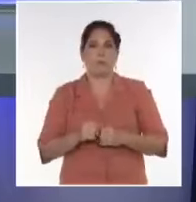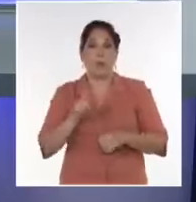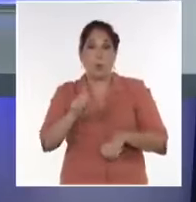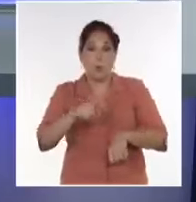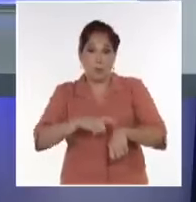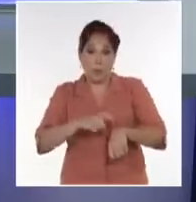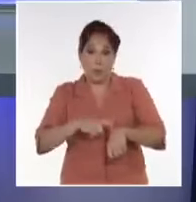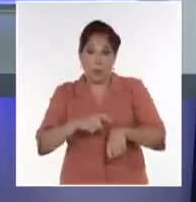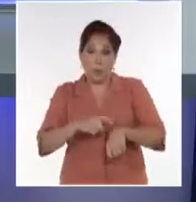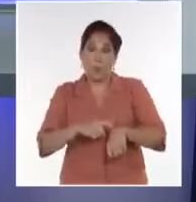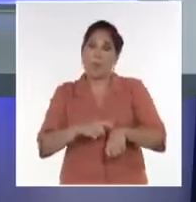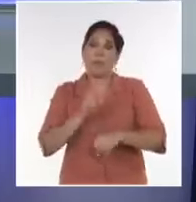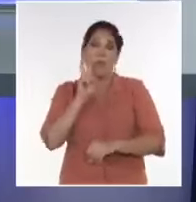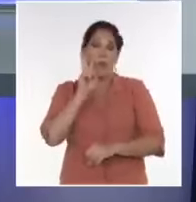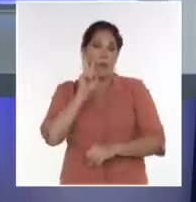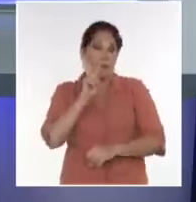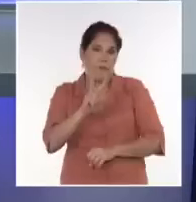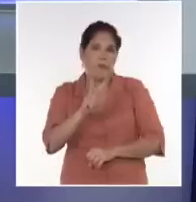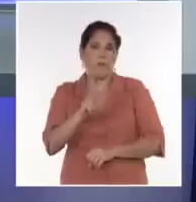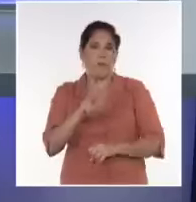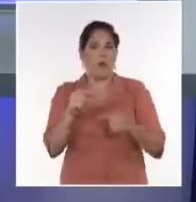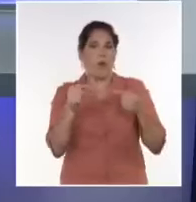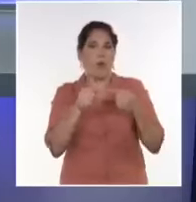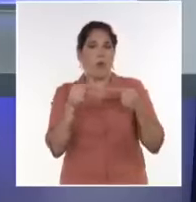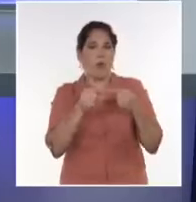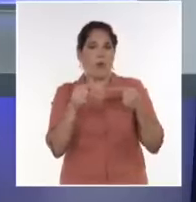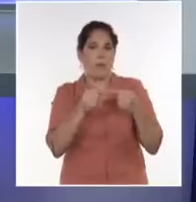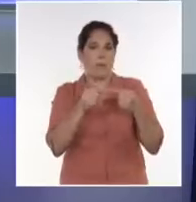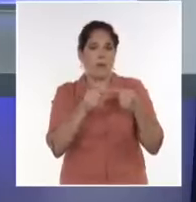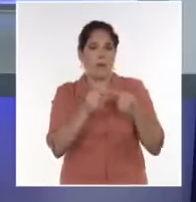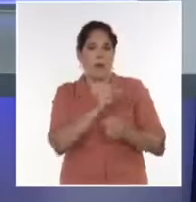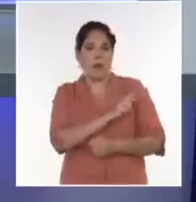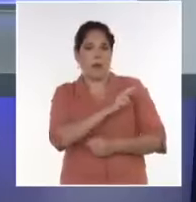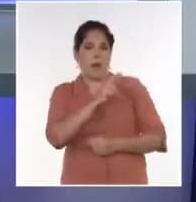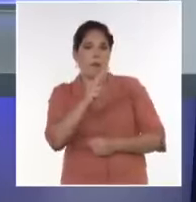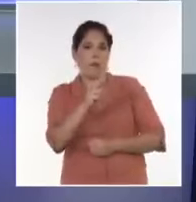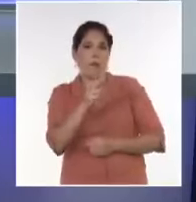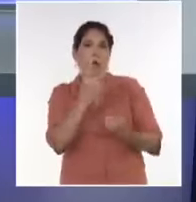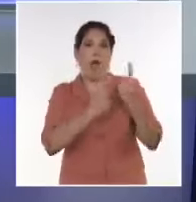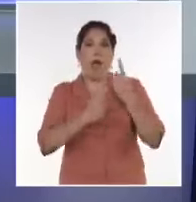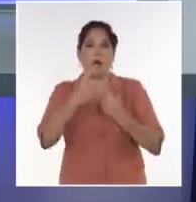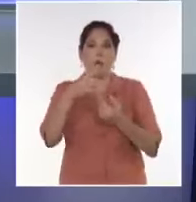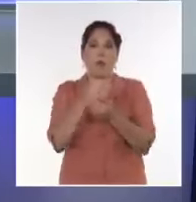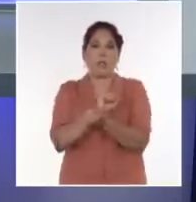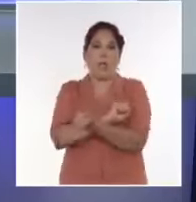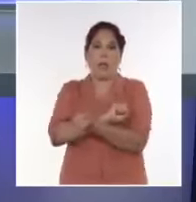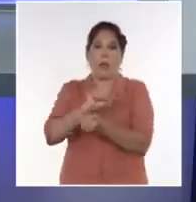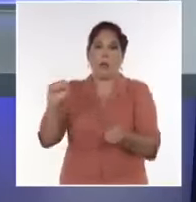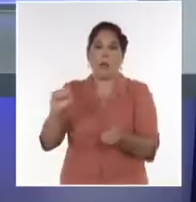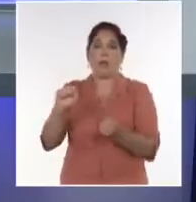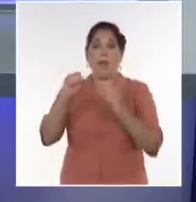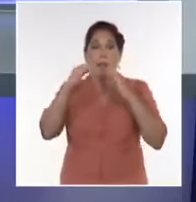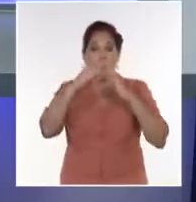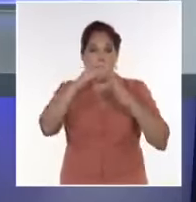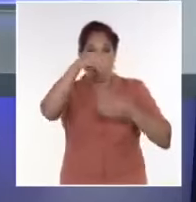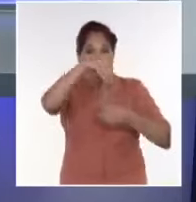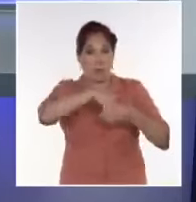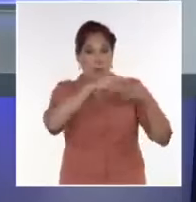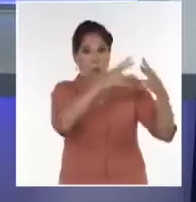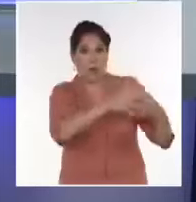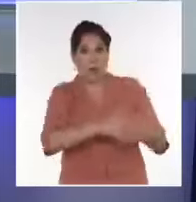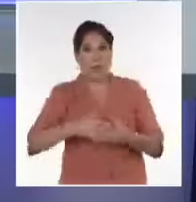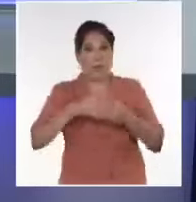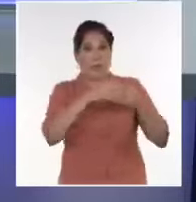horas hemos visto como enemigos de la Revolución Cubana, entre ellos algunos terroristas radicados en Estados Unidos que